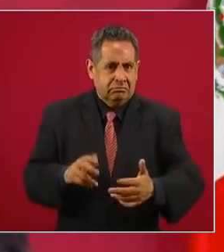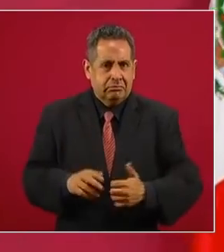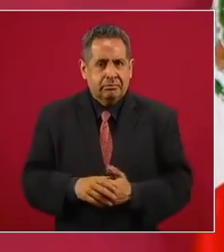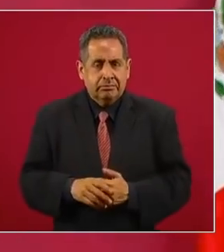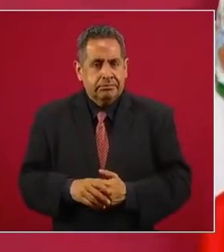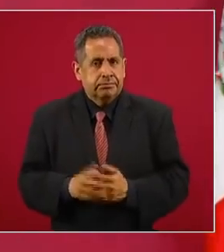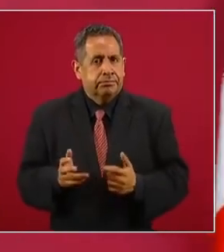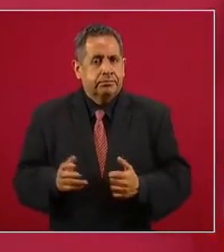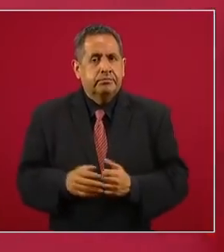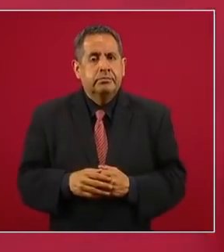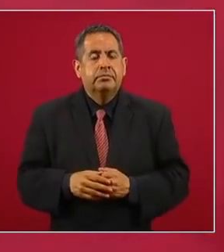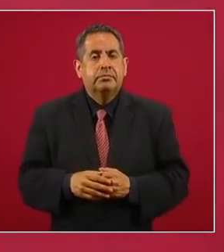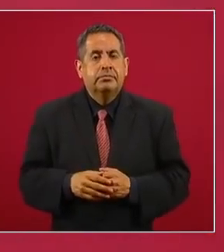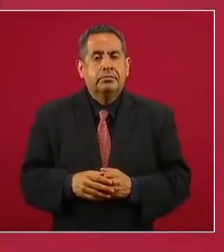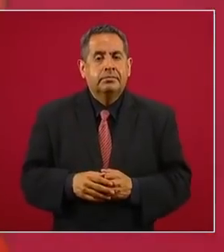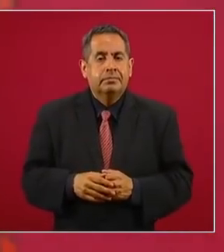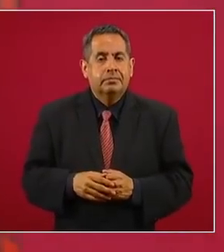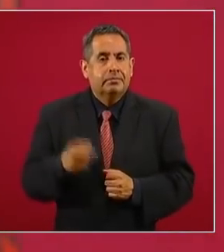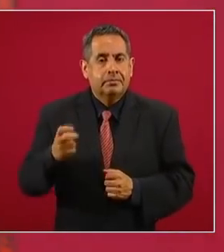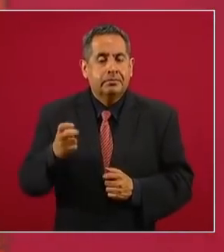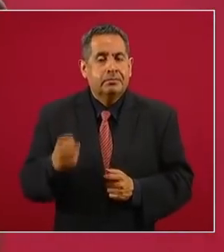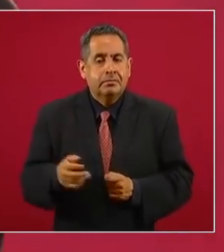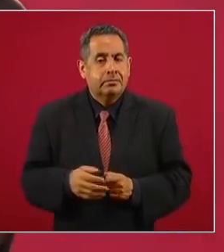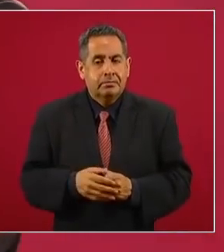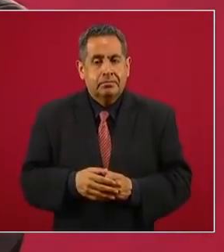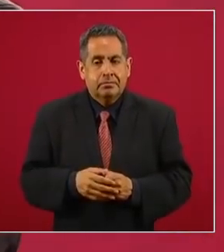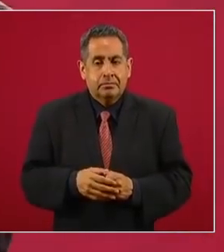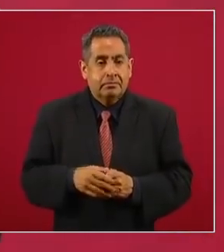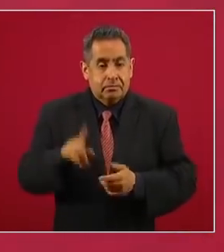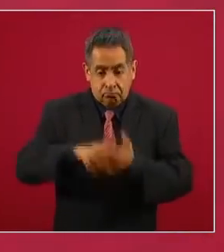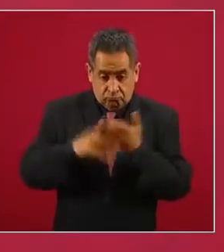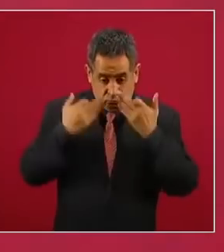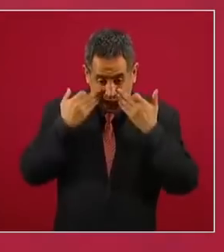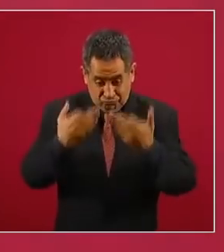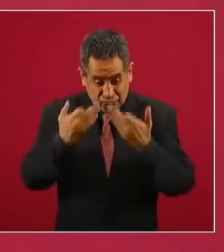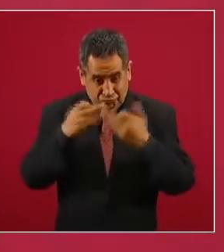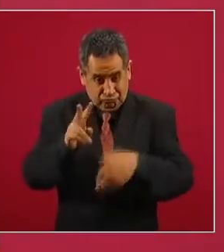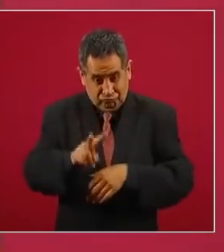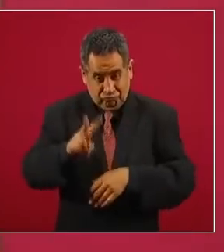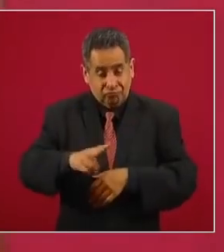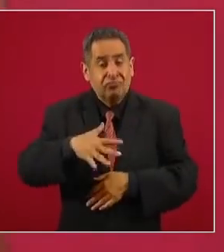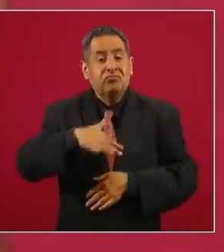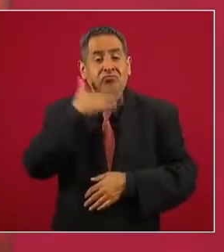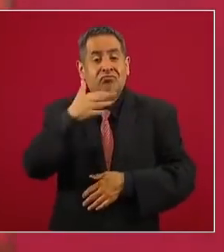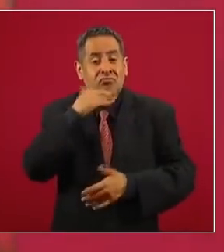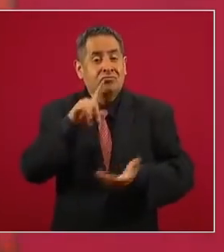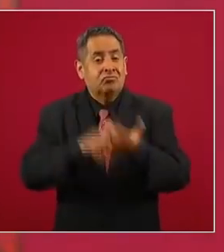en donde estaban las evidencias del fraude del 88.